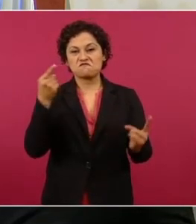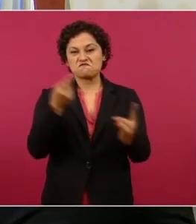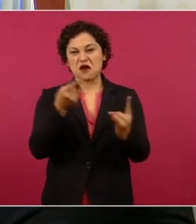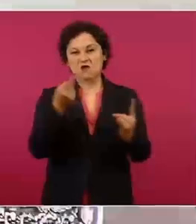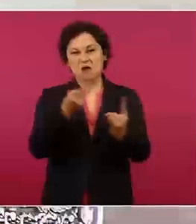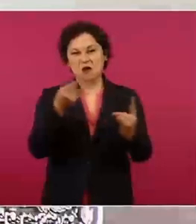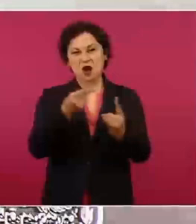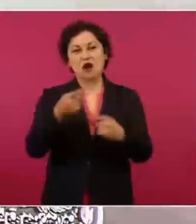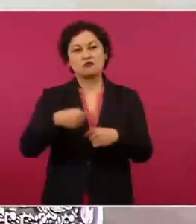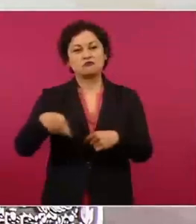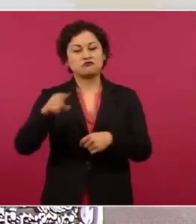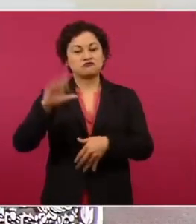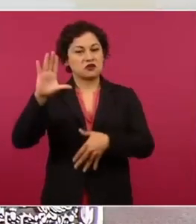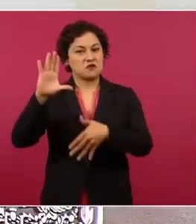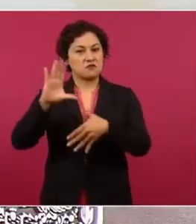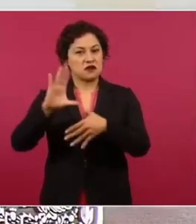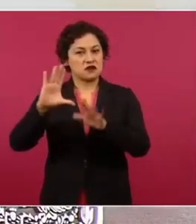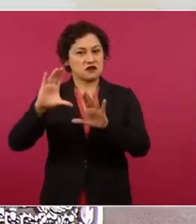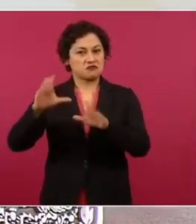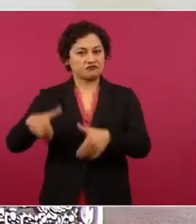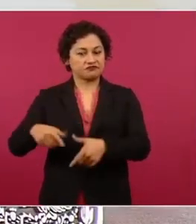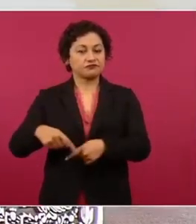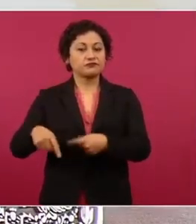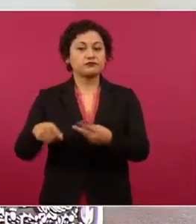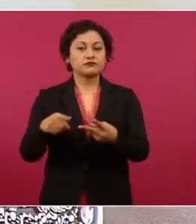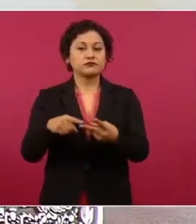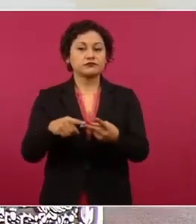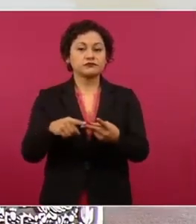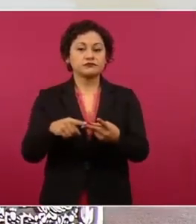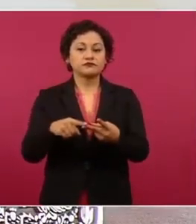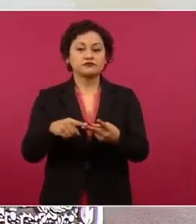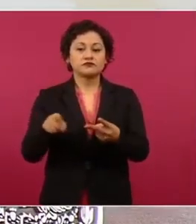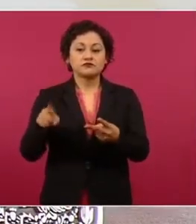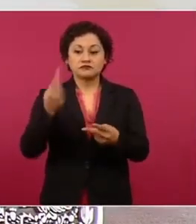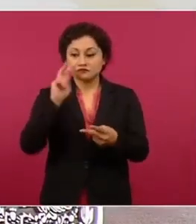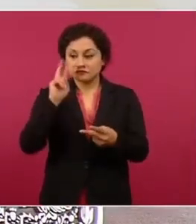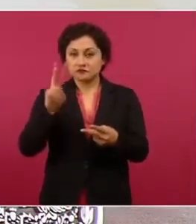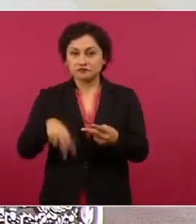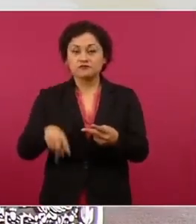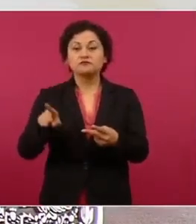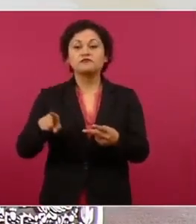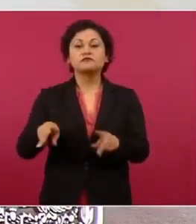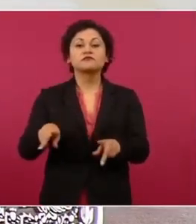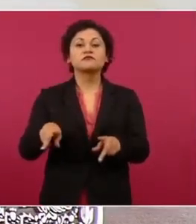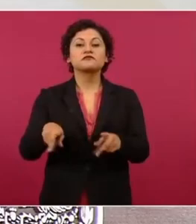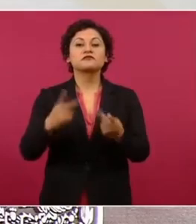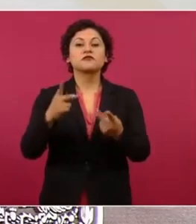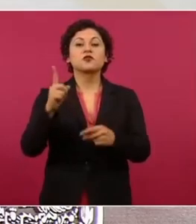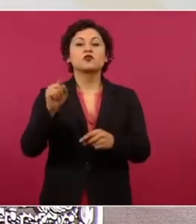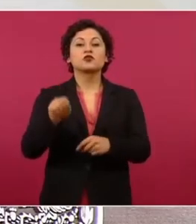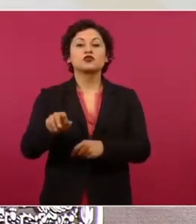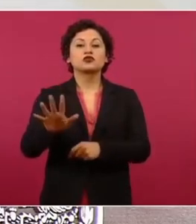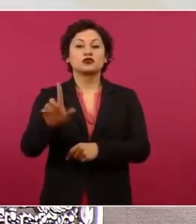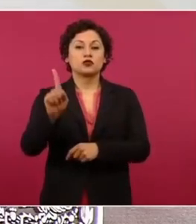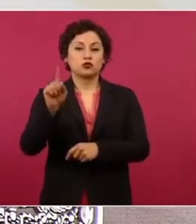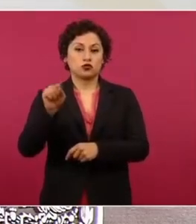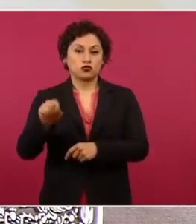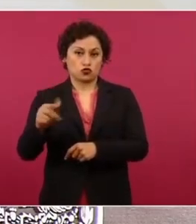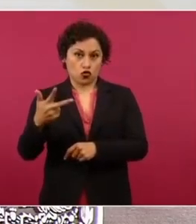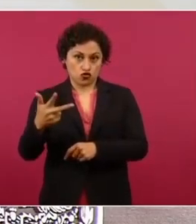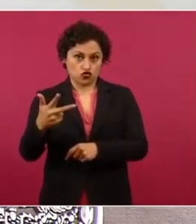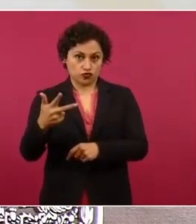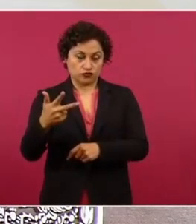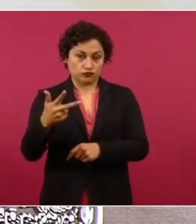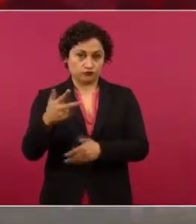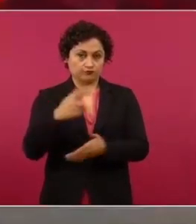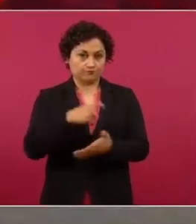América y pensaban sacarlo entre 1.5 y 1.8 para revenderlo